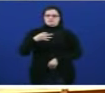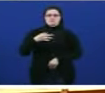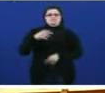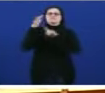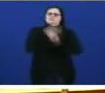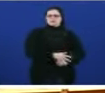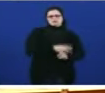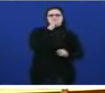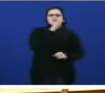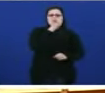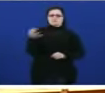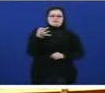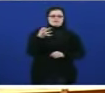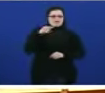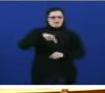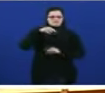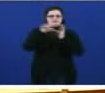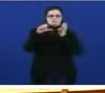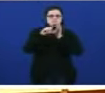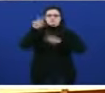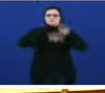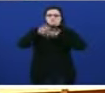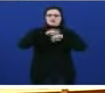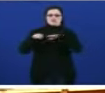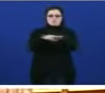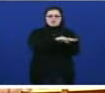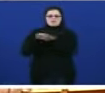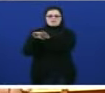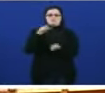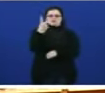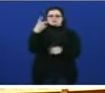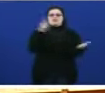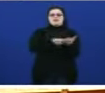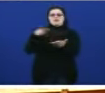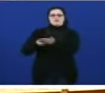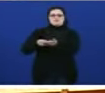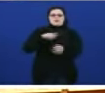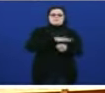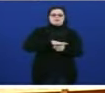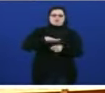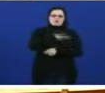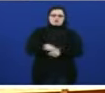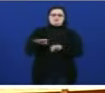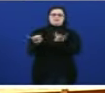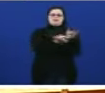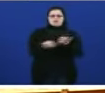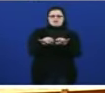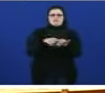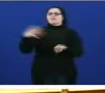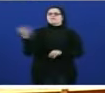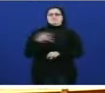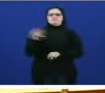galego que debe solucionarse desde o Estatuto establecendo igualdade entre as dúas linguas no seu ámbito territorial co deber de que os galegos